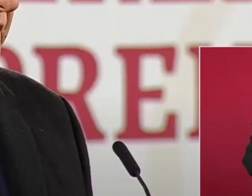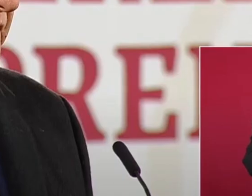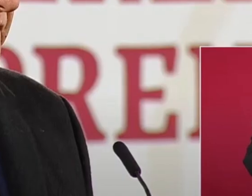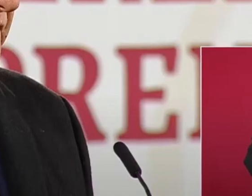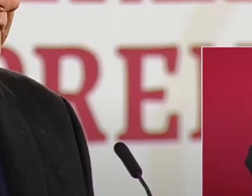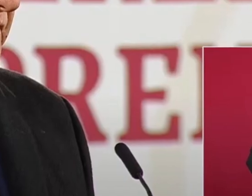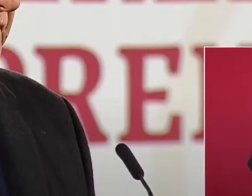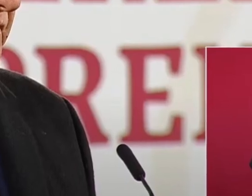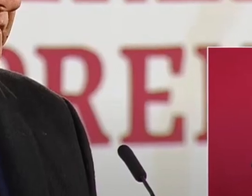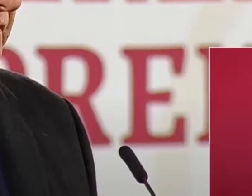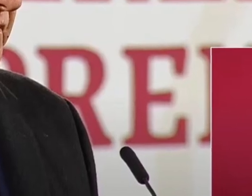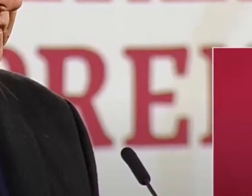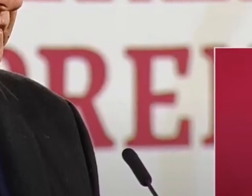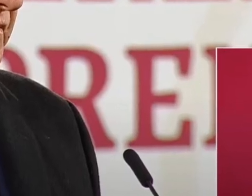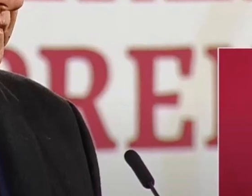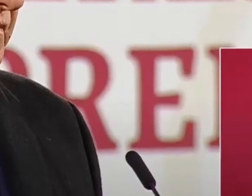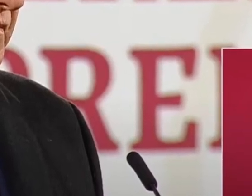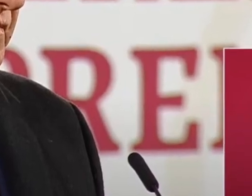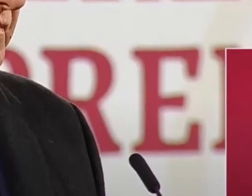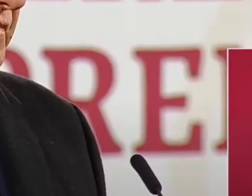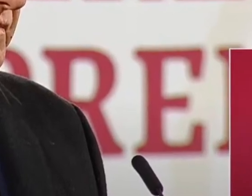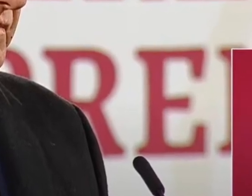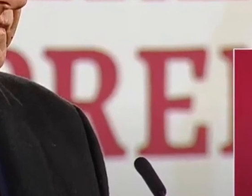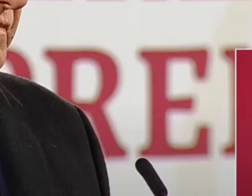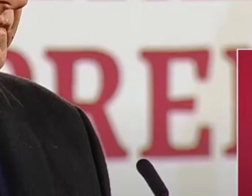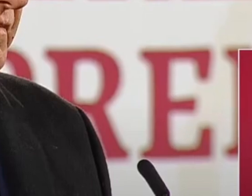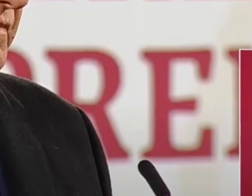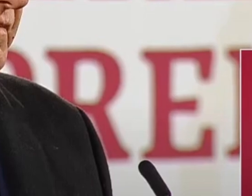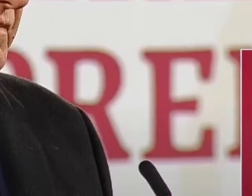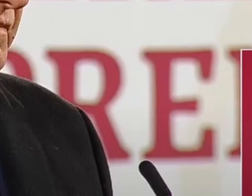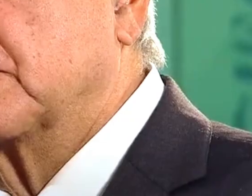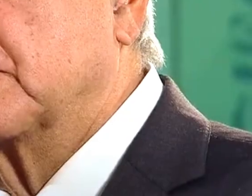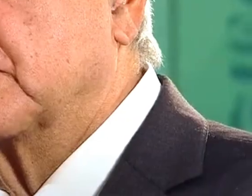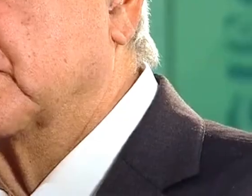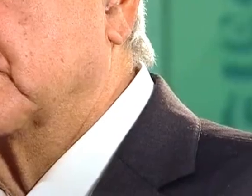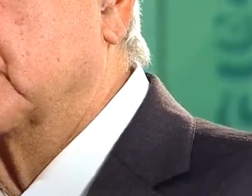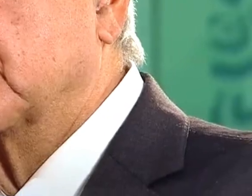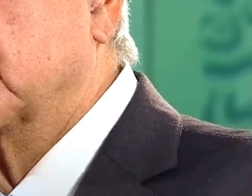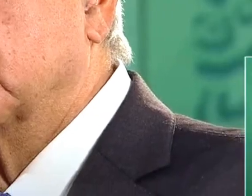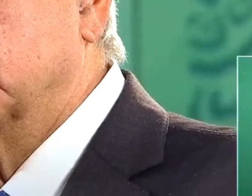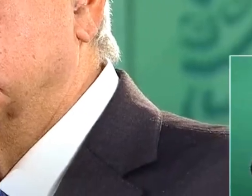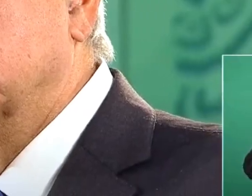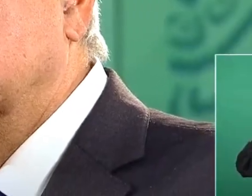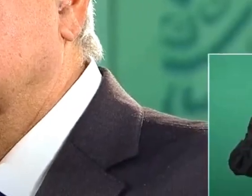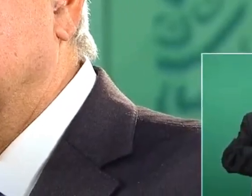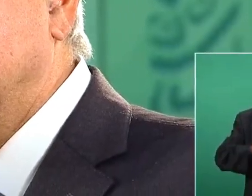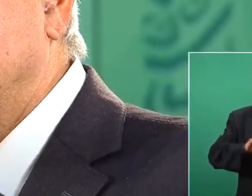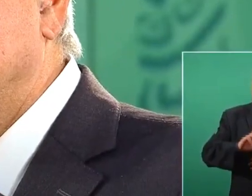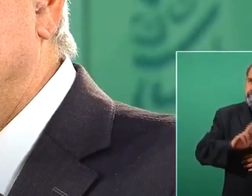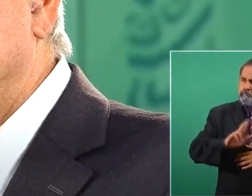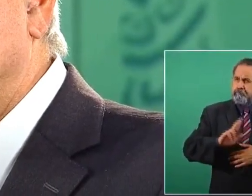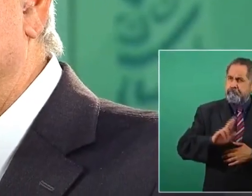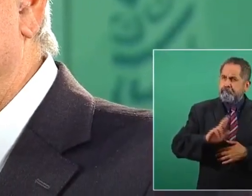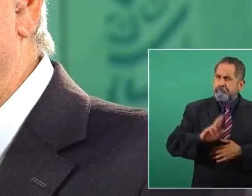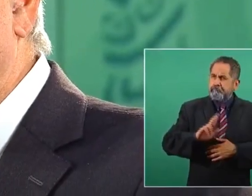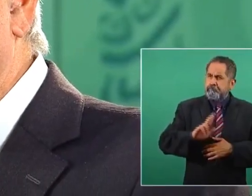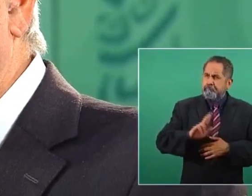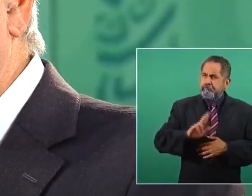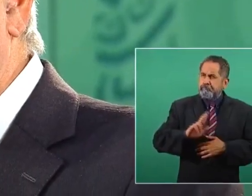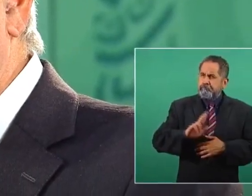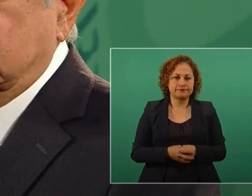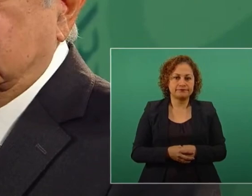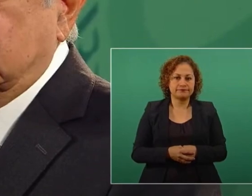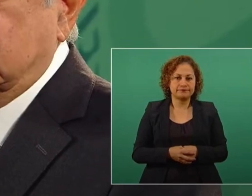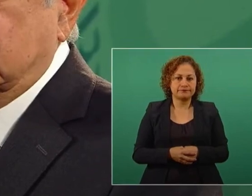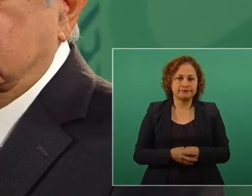Feliz y sin temor Nuestro presidente procura el bienestar